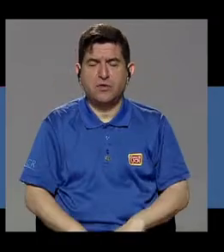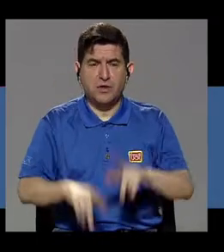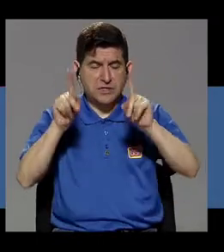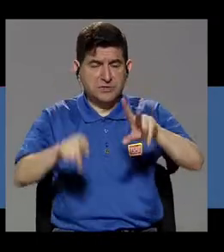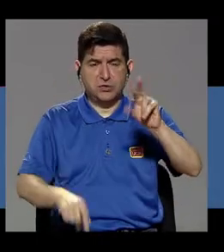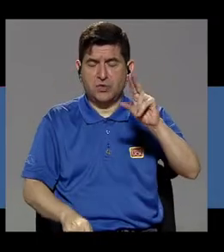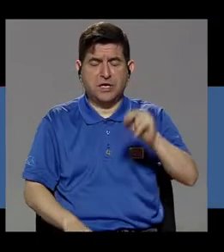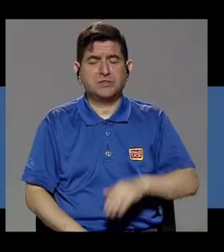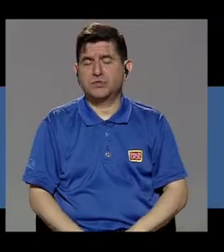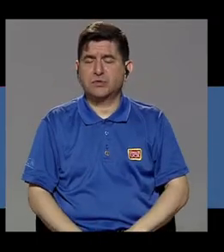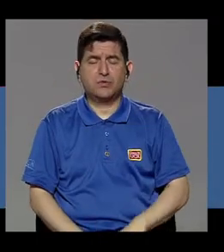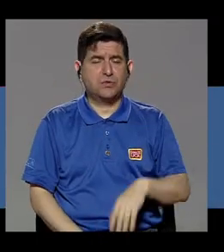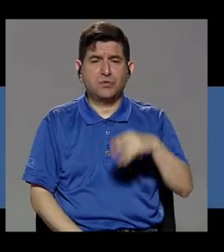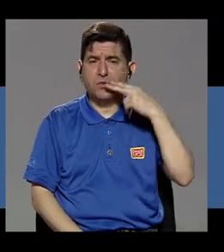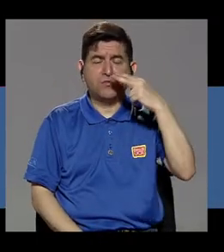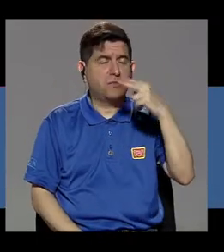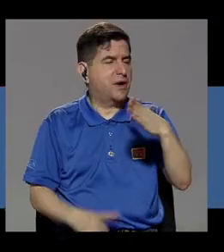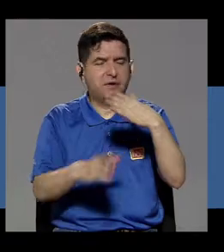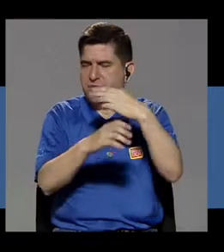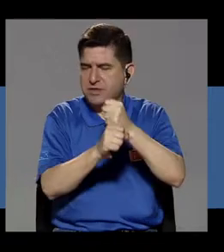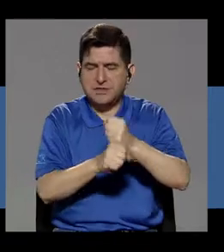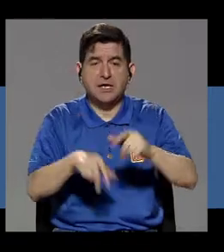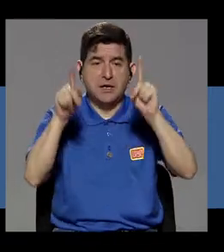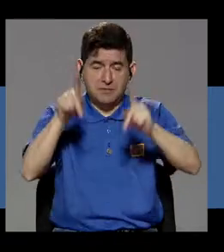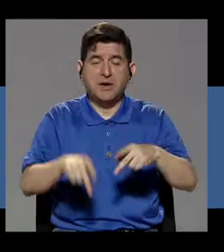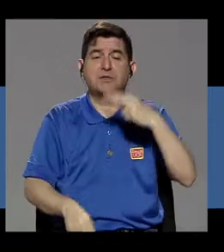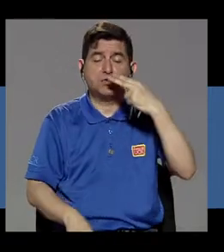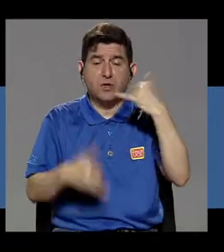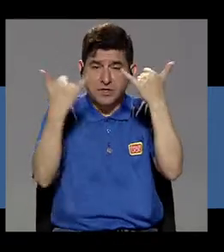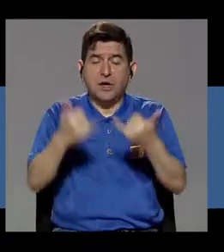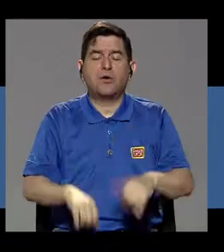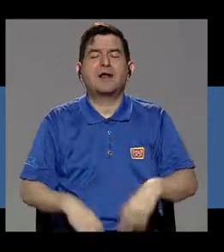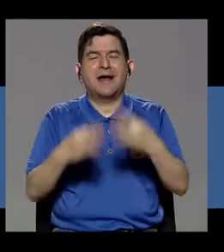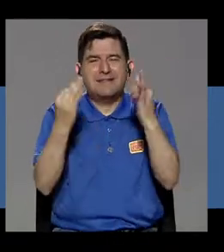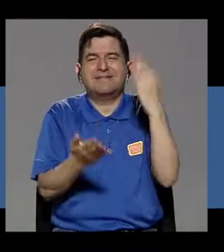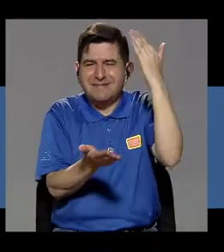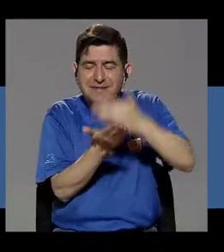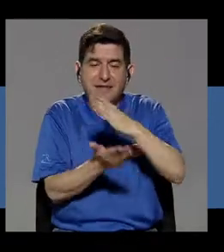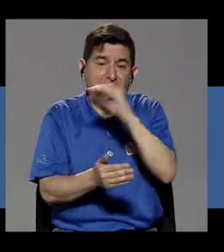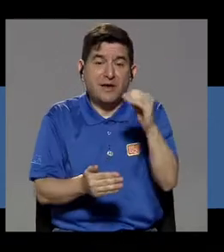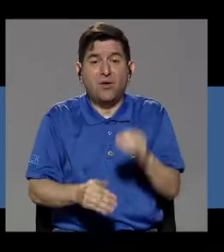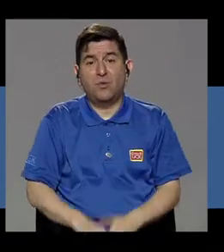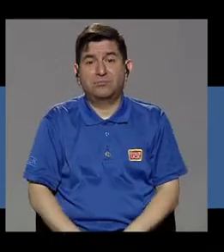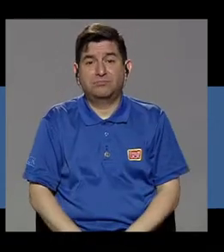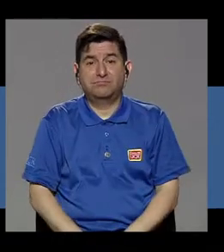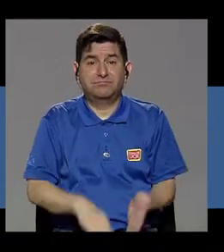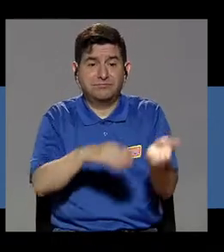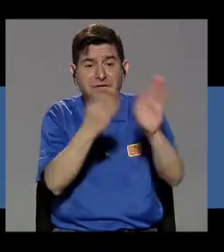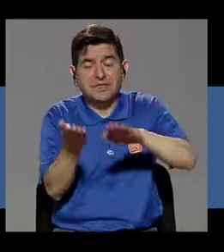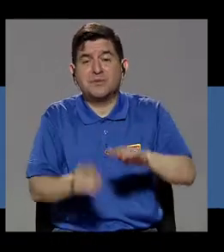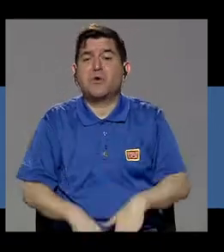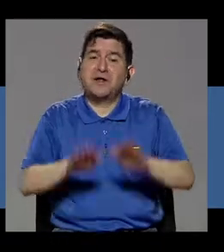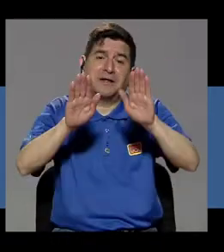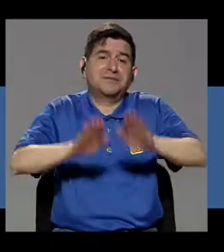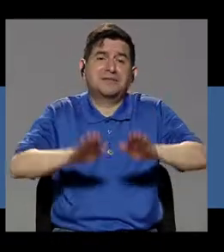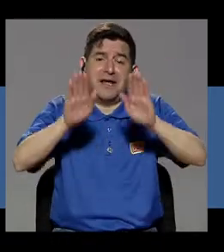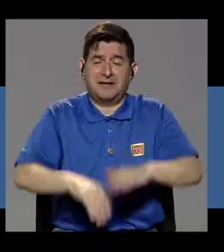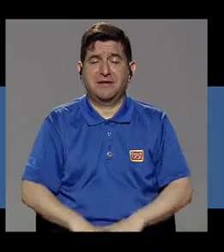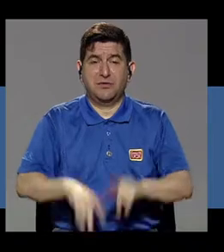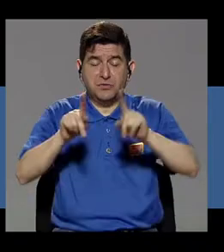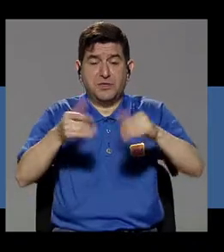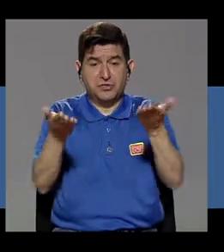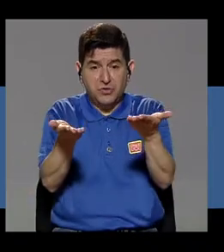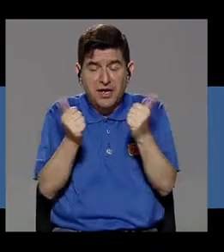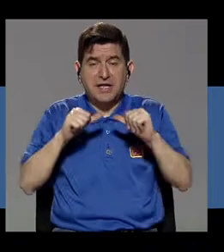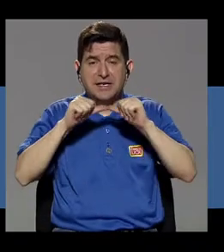no fuman, que ojalá que no lo, no lo hagan. Y los que fuman, pues, si pueden dejarlo y si no, pues, que se mueran contentos y tranquilos, porque si alguien